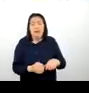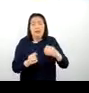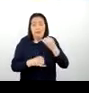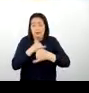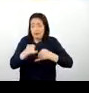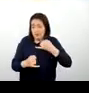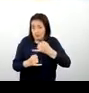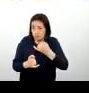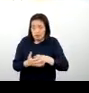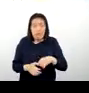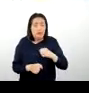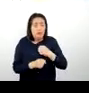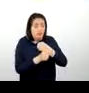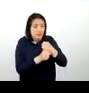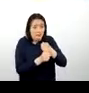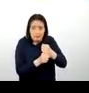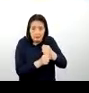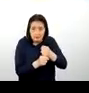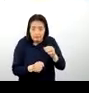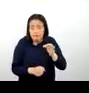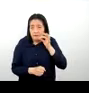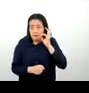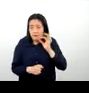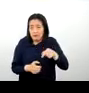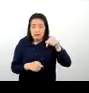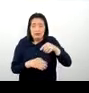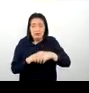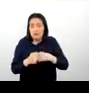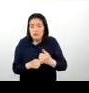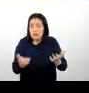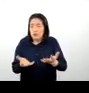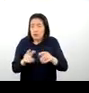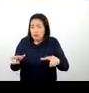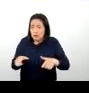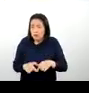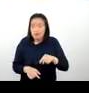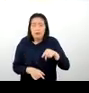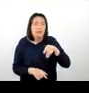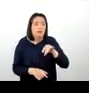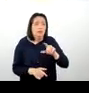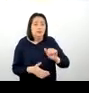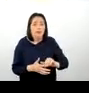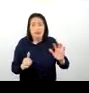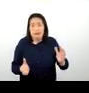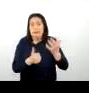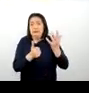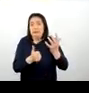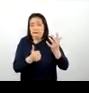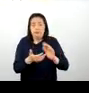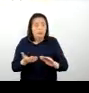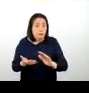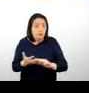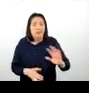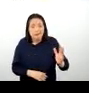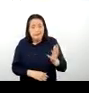¿no? Cuya sede este año fue en Quillabamba, ¿no? Fue la sexta, perdón, fue la